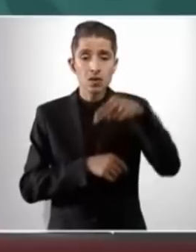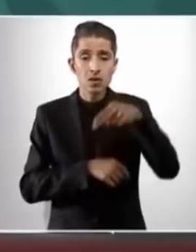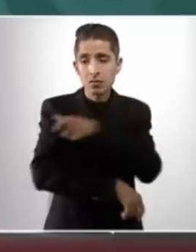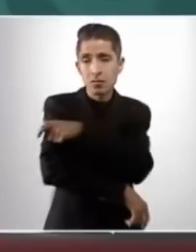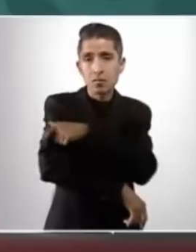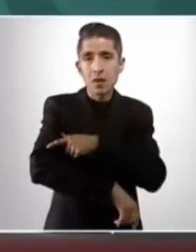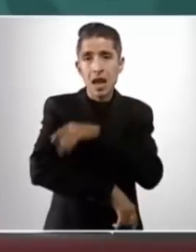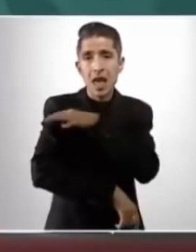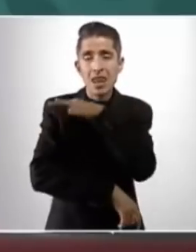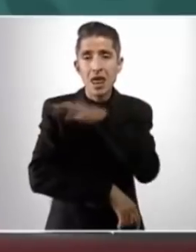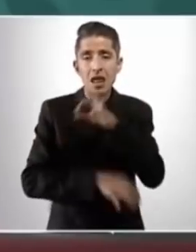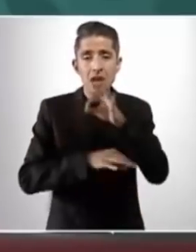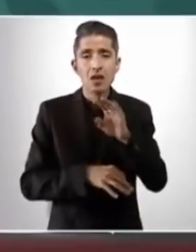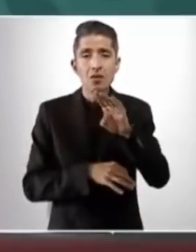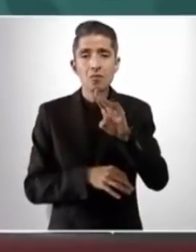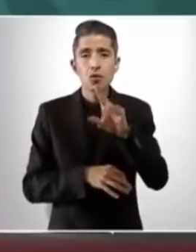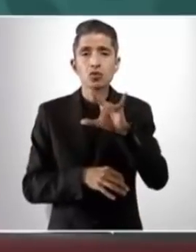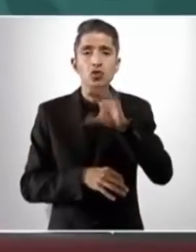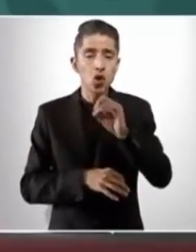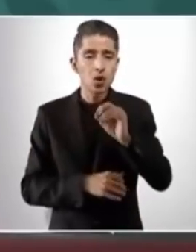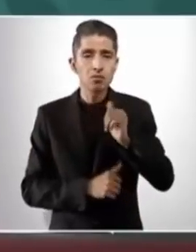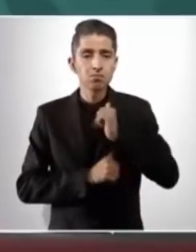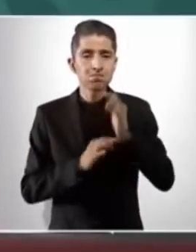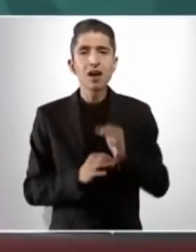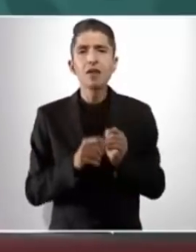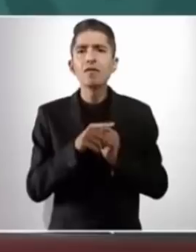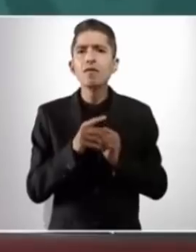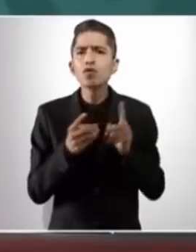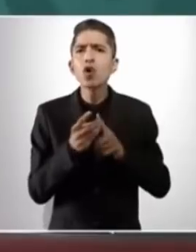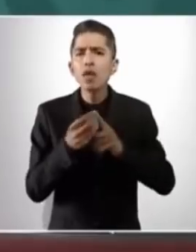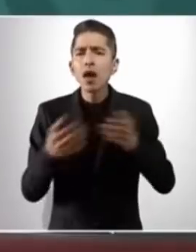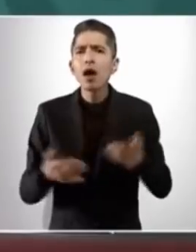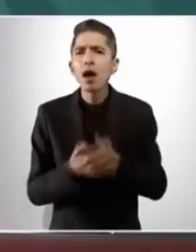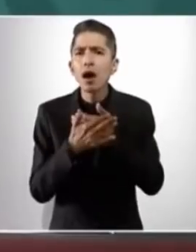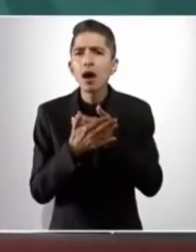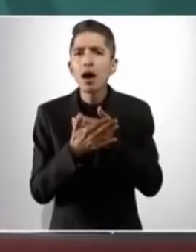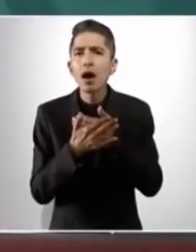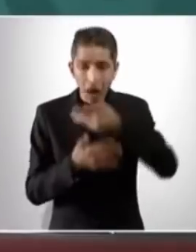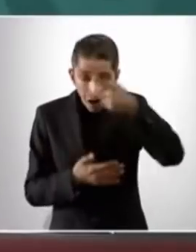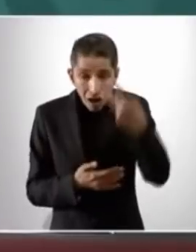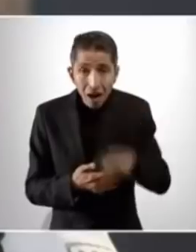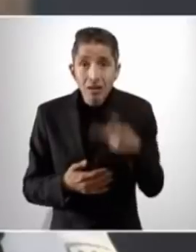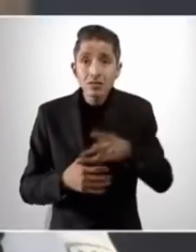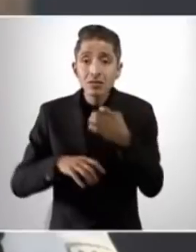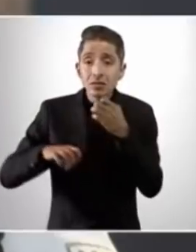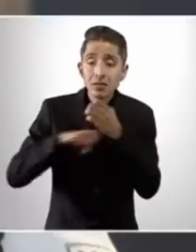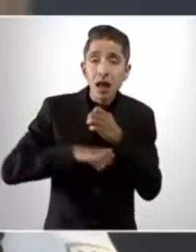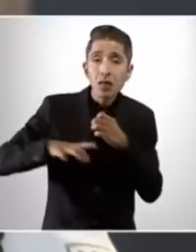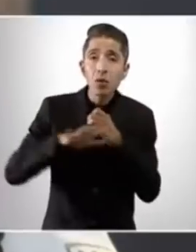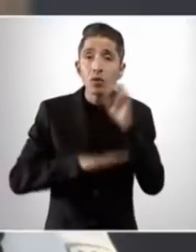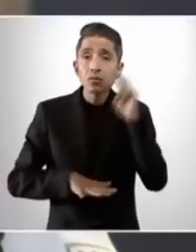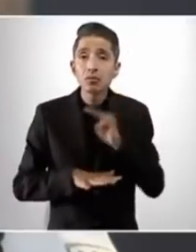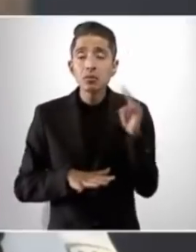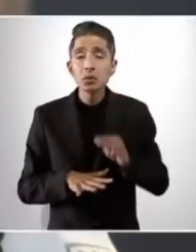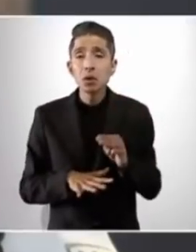general Bucio, es originario de este Estado y tiene que